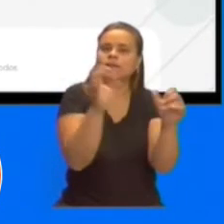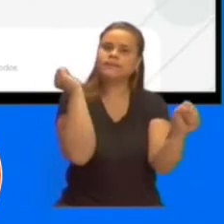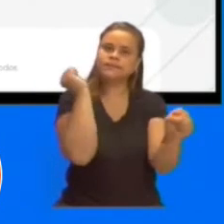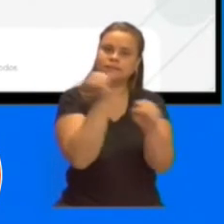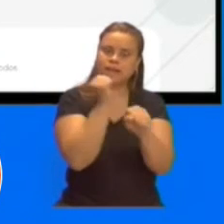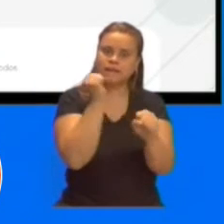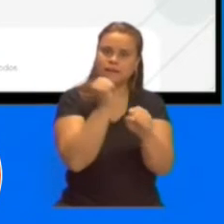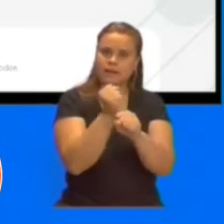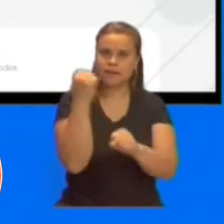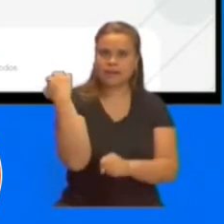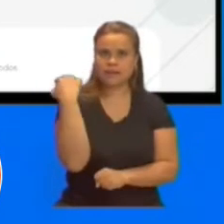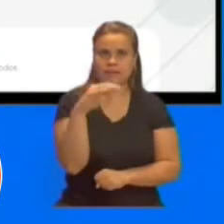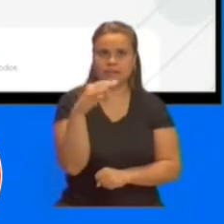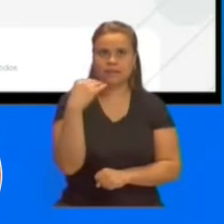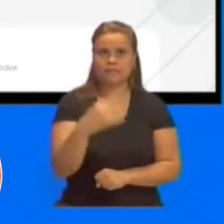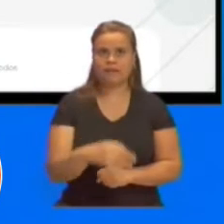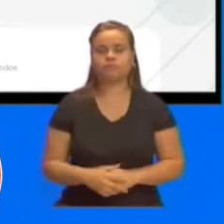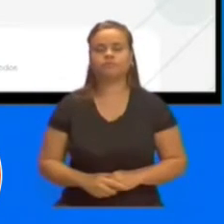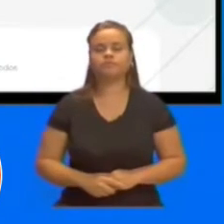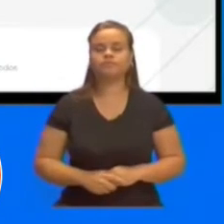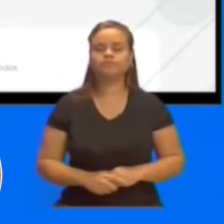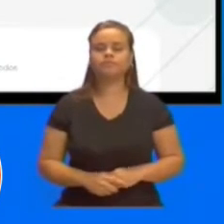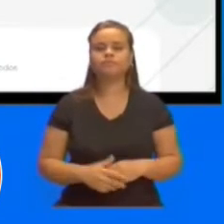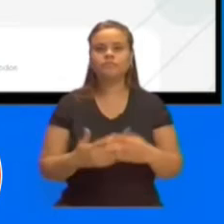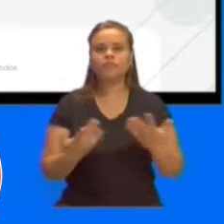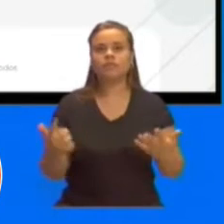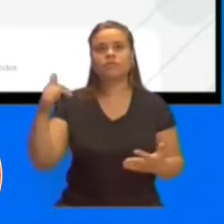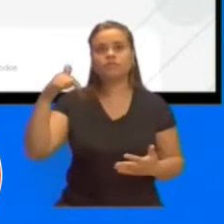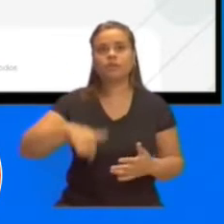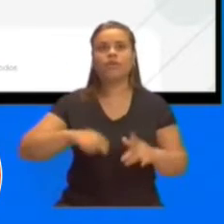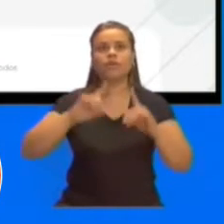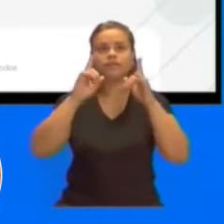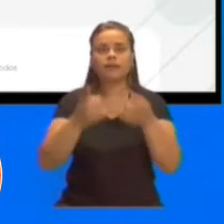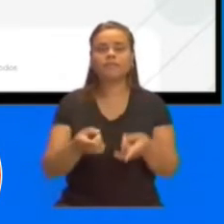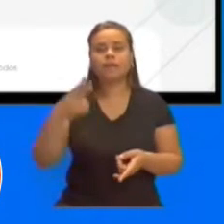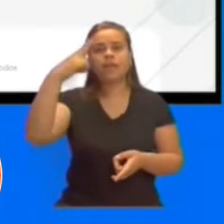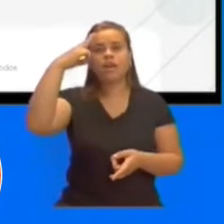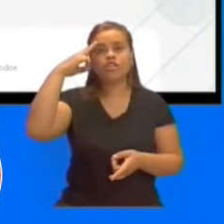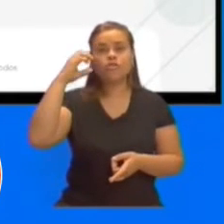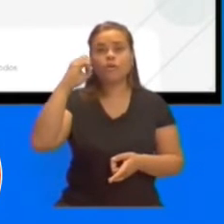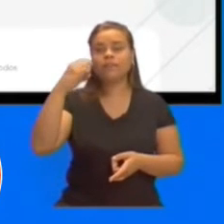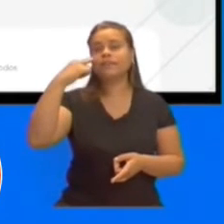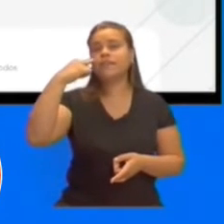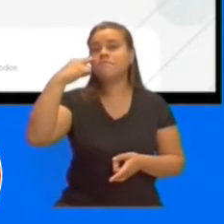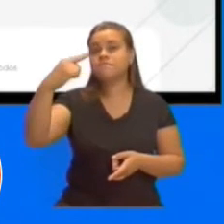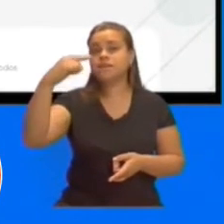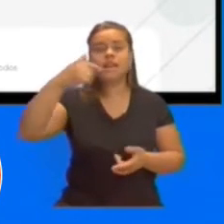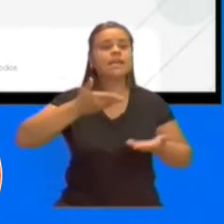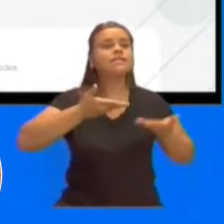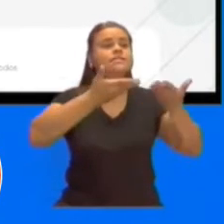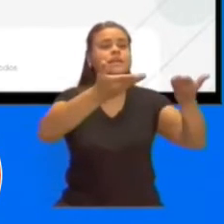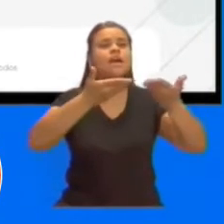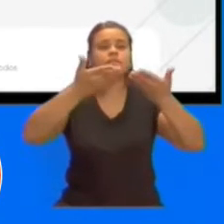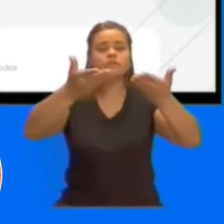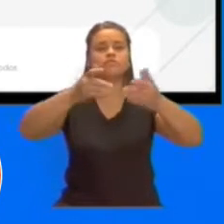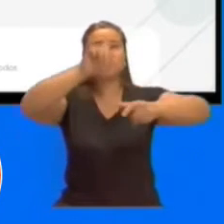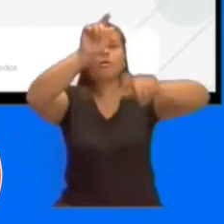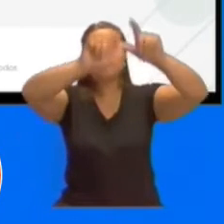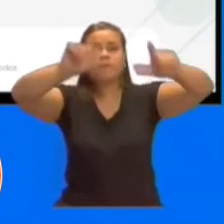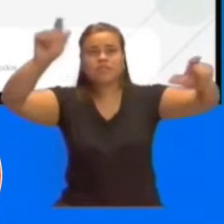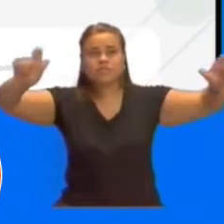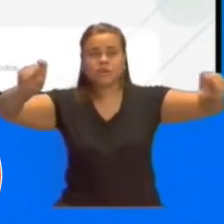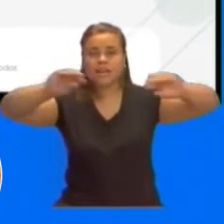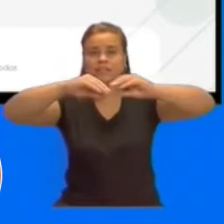relacionarnos y trabajarnos y trabajar en conjunto. Hemos realizado más de 90.000 prestaciones atendiendo a más de 40.000 personas en